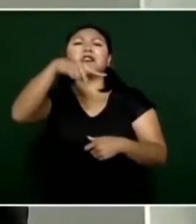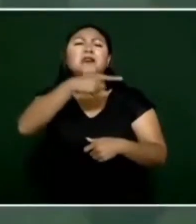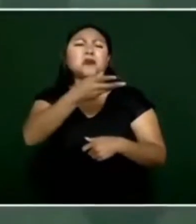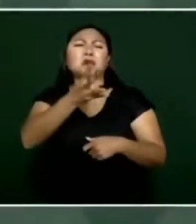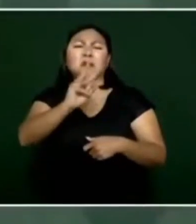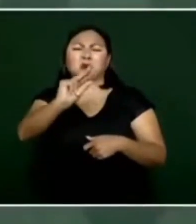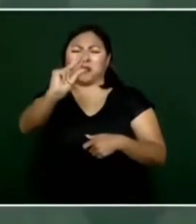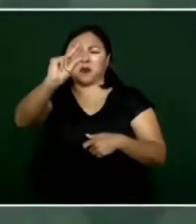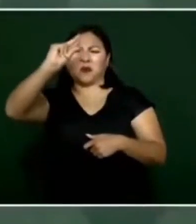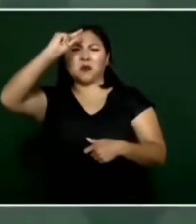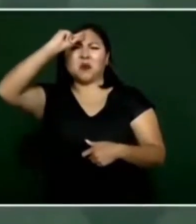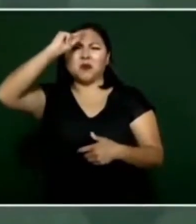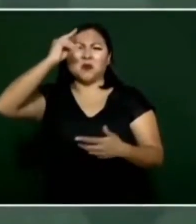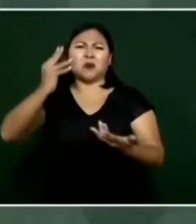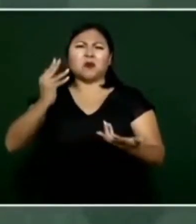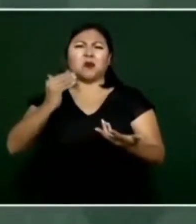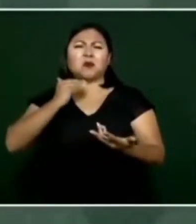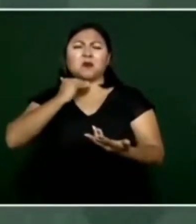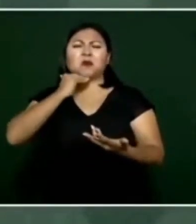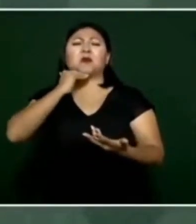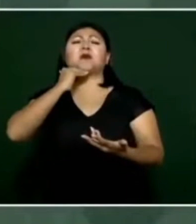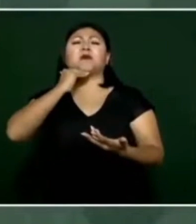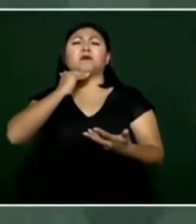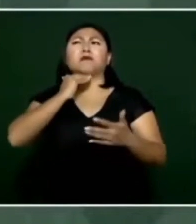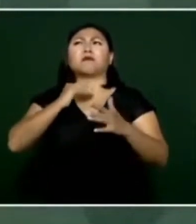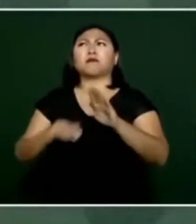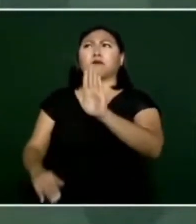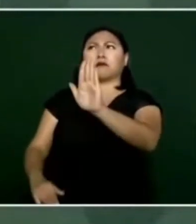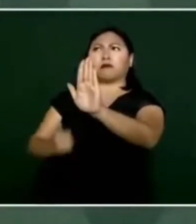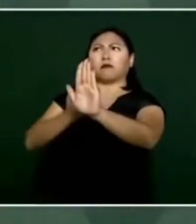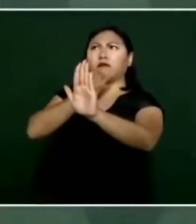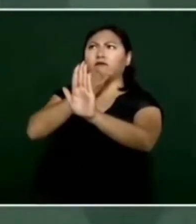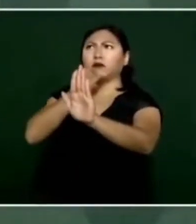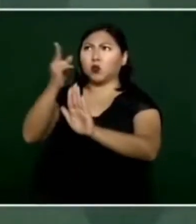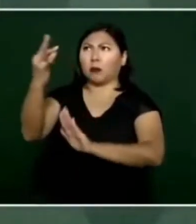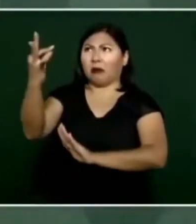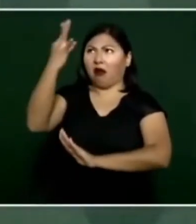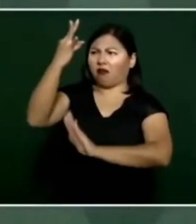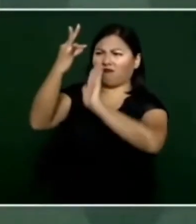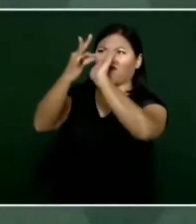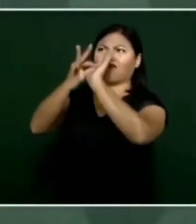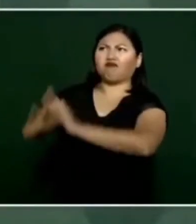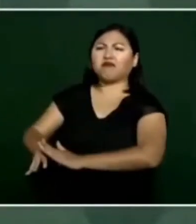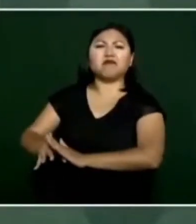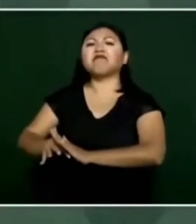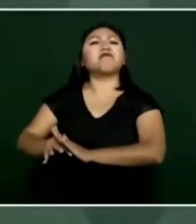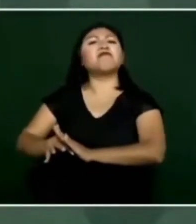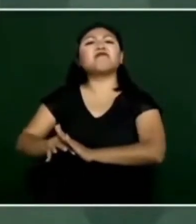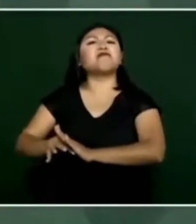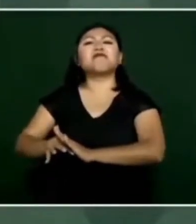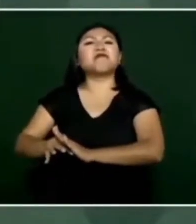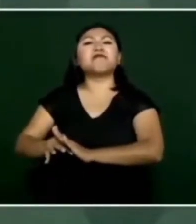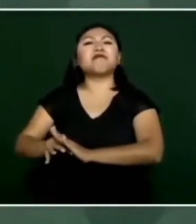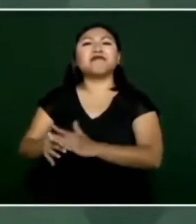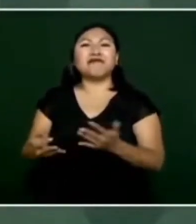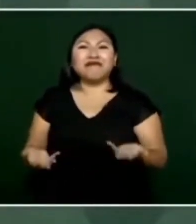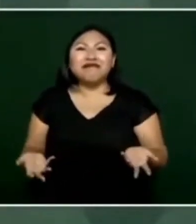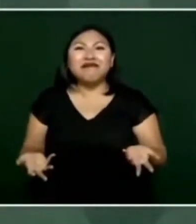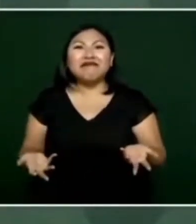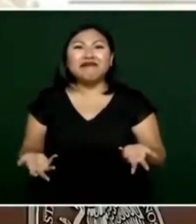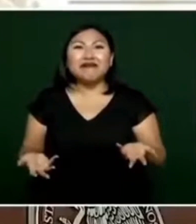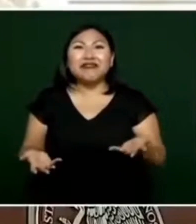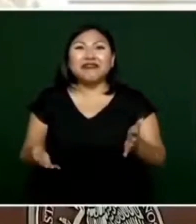no se deja manipular y ahora menos